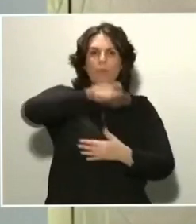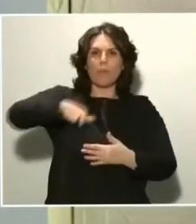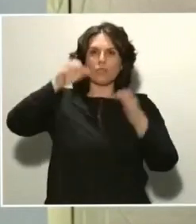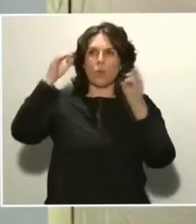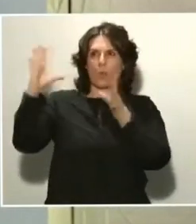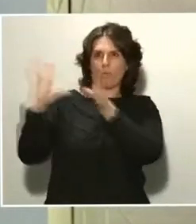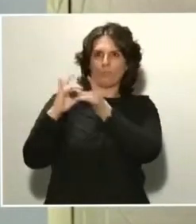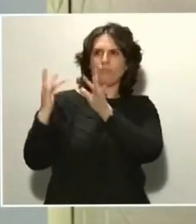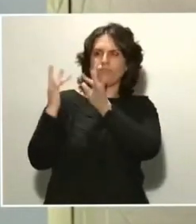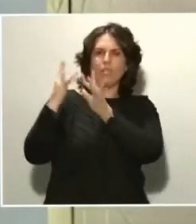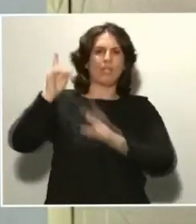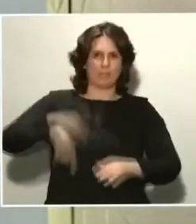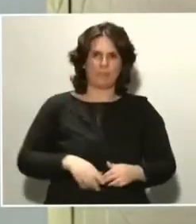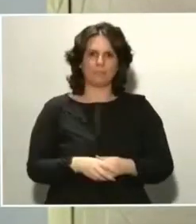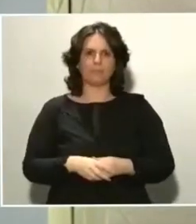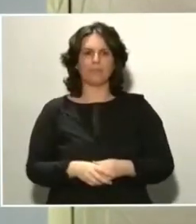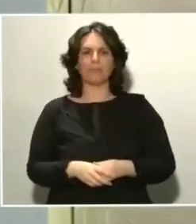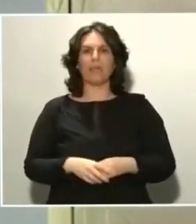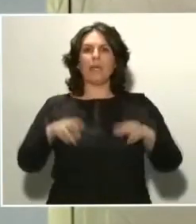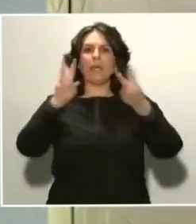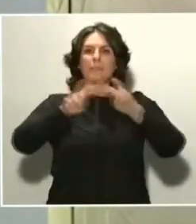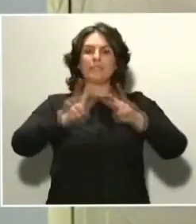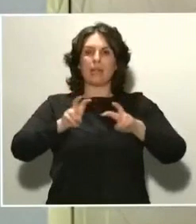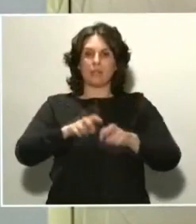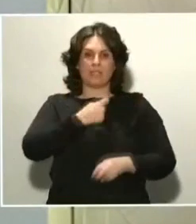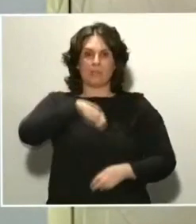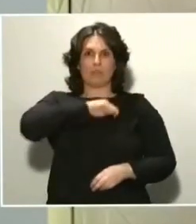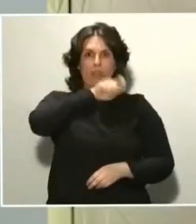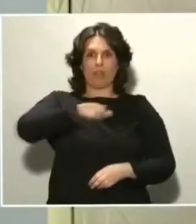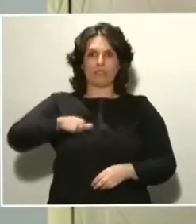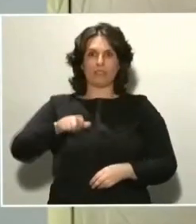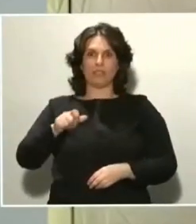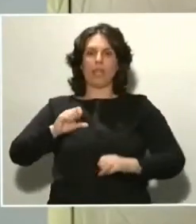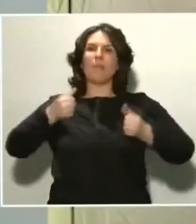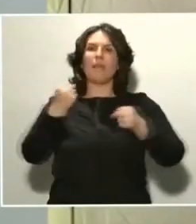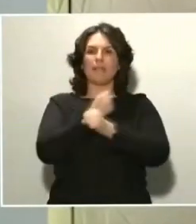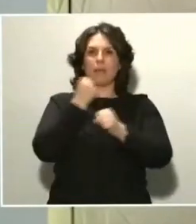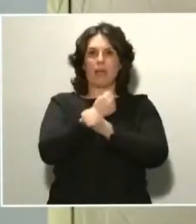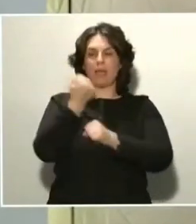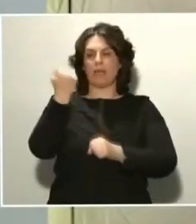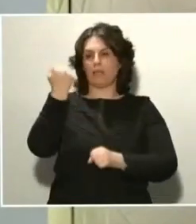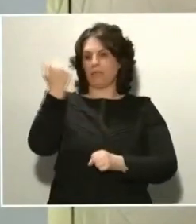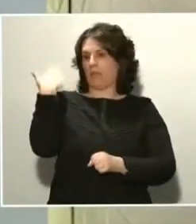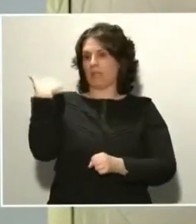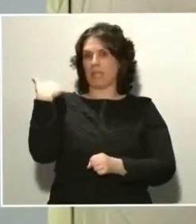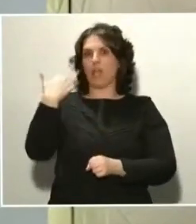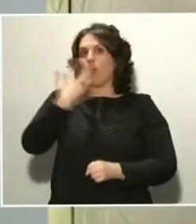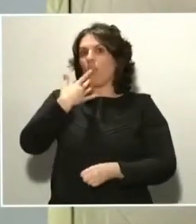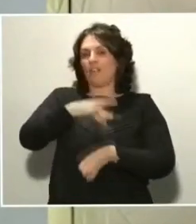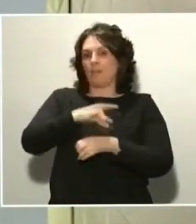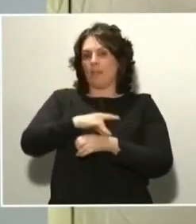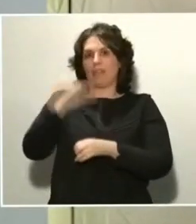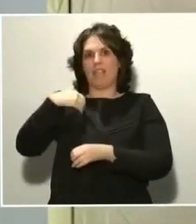Los investigadores españoles empezaron a trabajar de forma intensa en cuanto se conoció esta enfermedad durante el mes de enero.